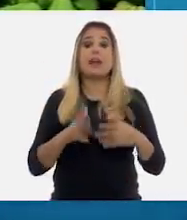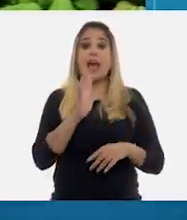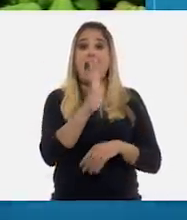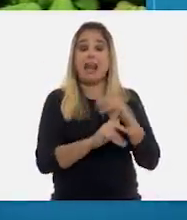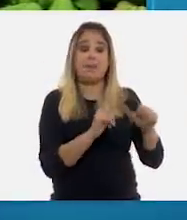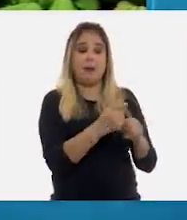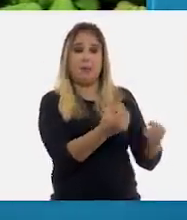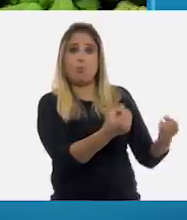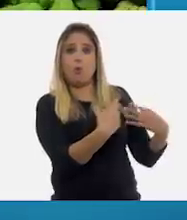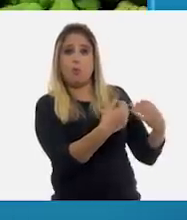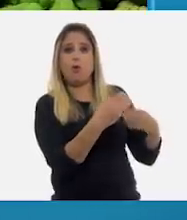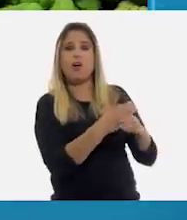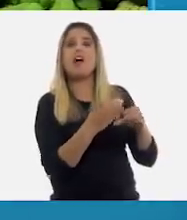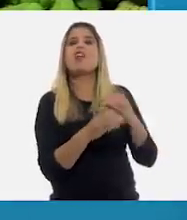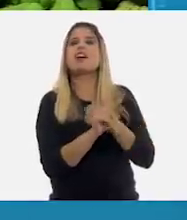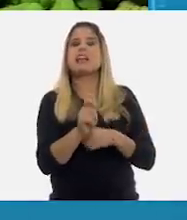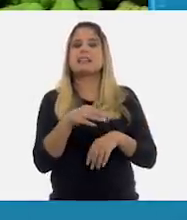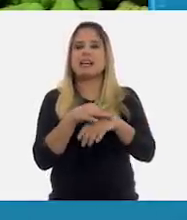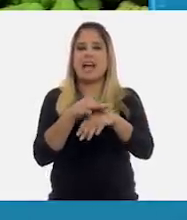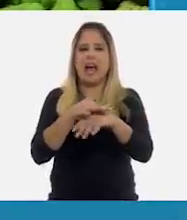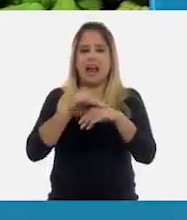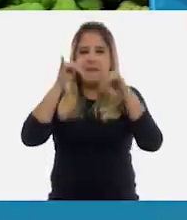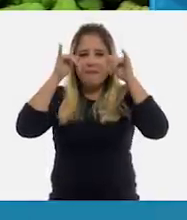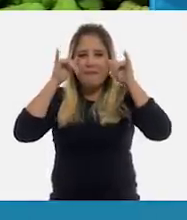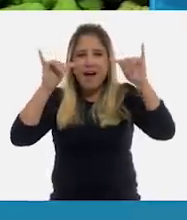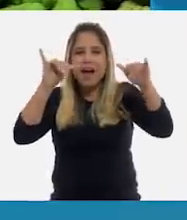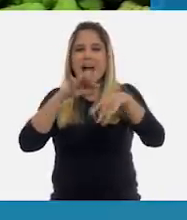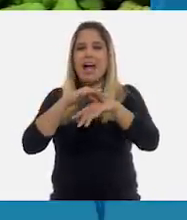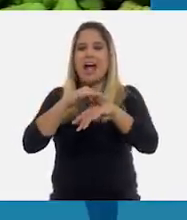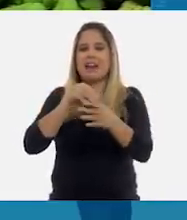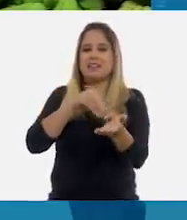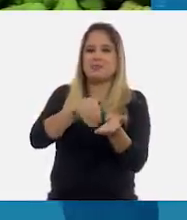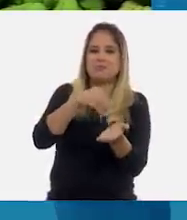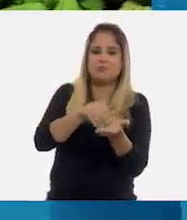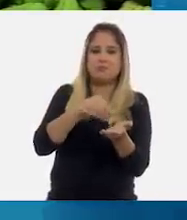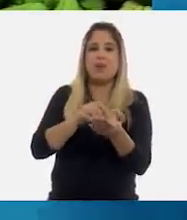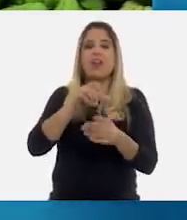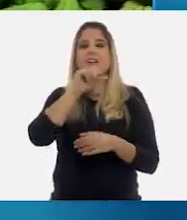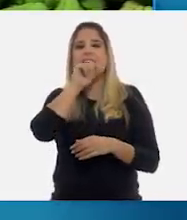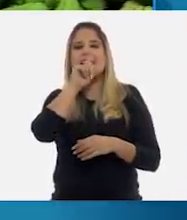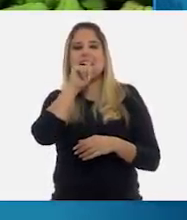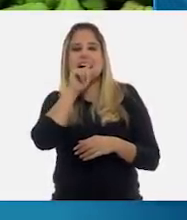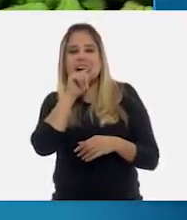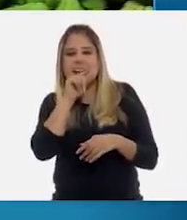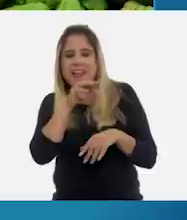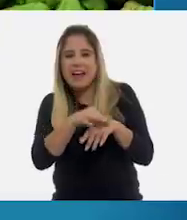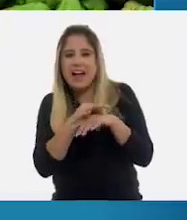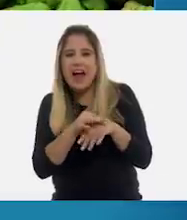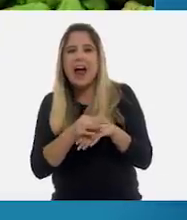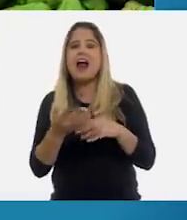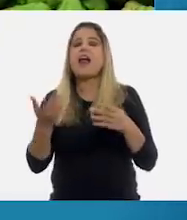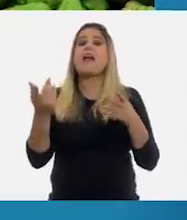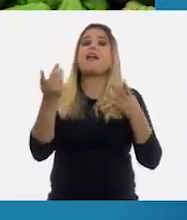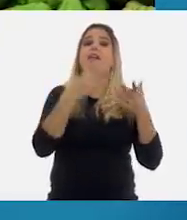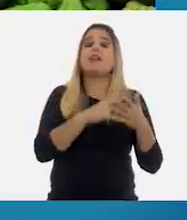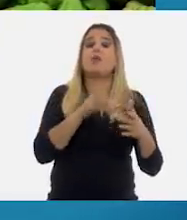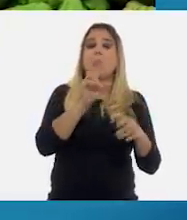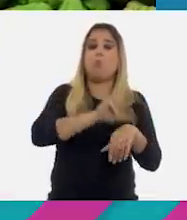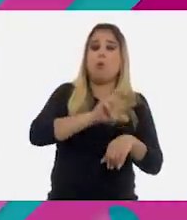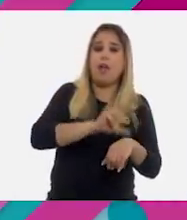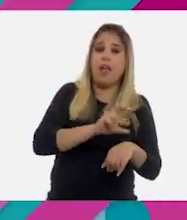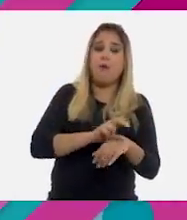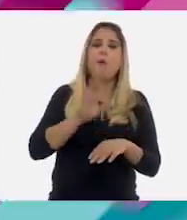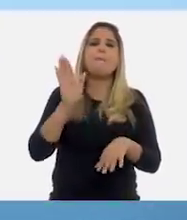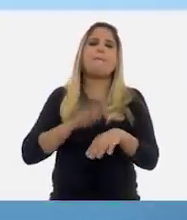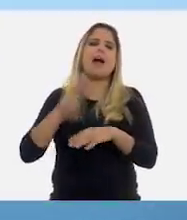animal, pues, carne de vaca, de cerdo, de gallina, huevos y también otros más. Excelente, Juan